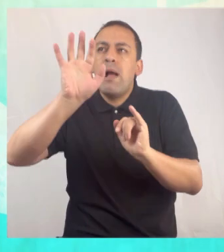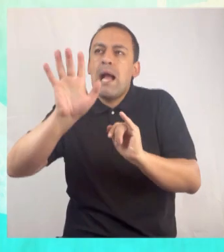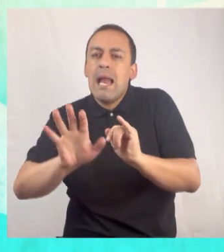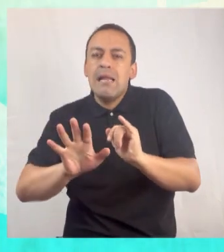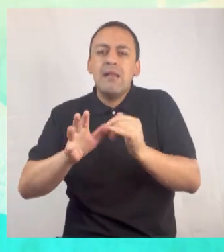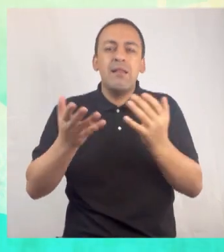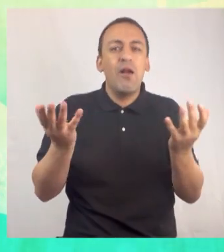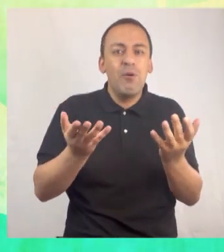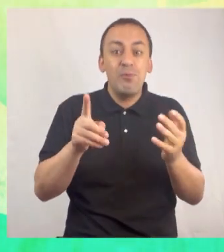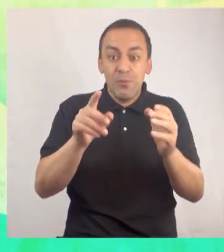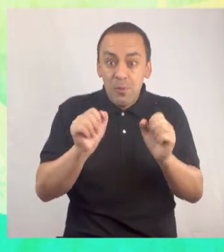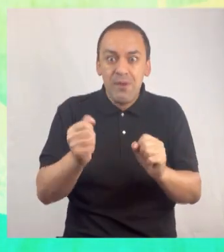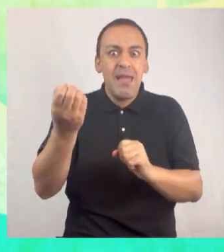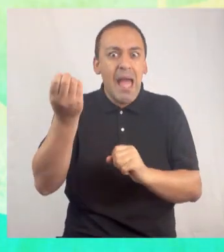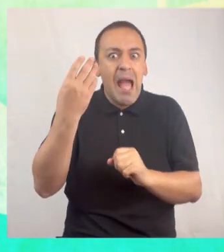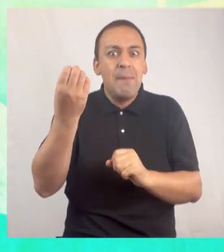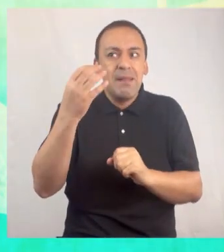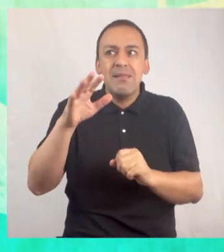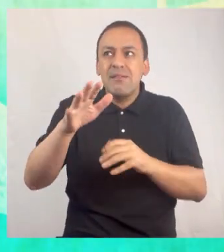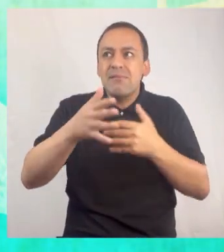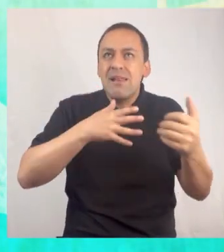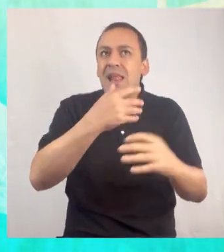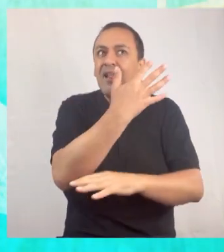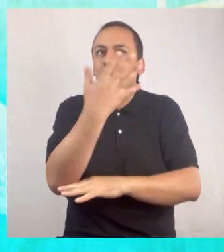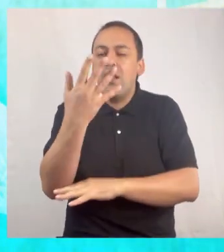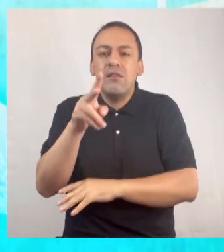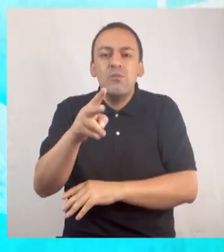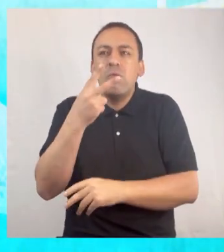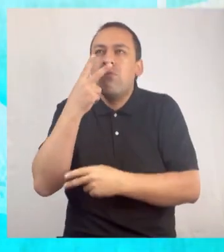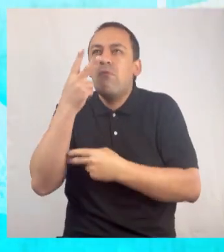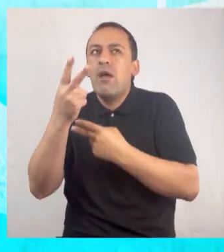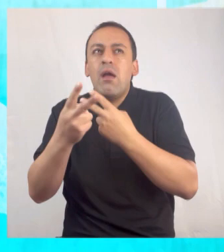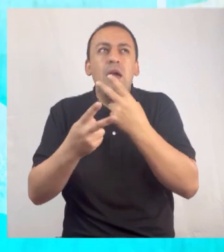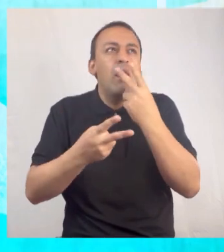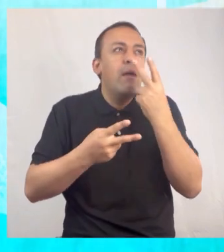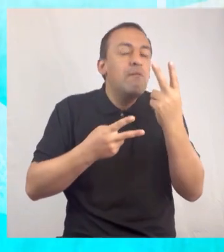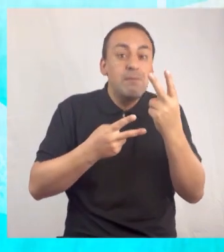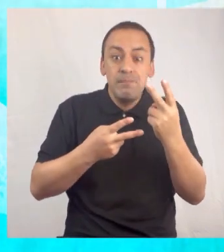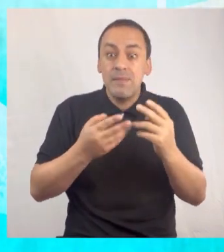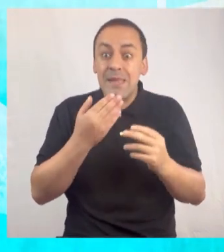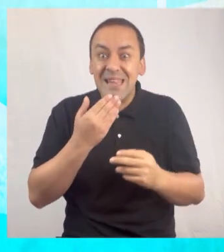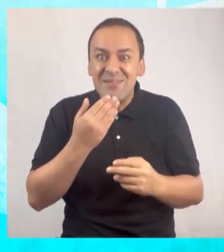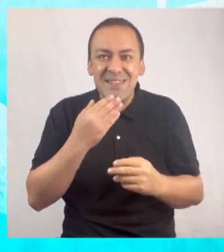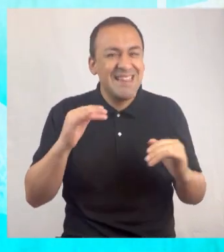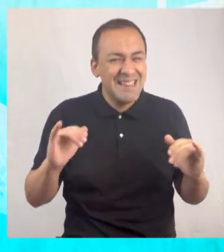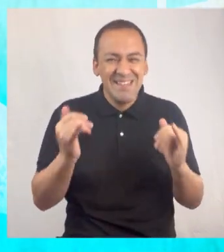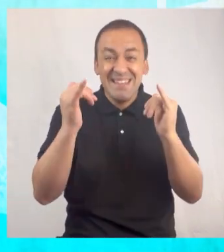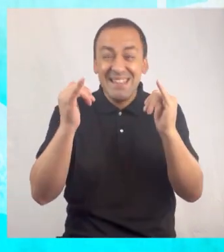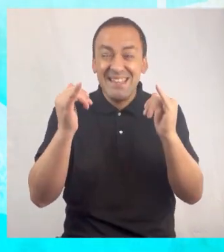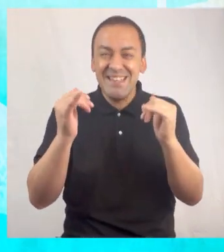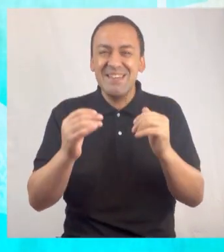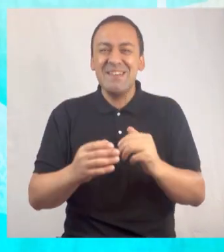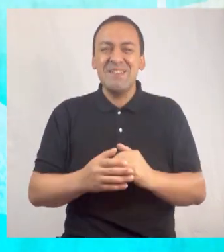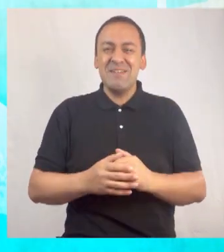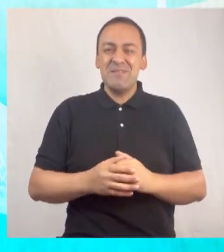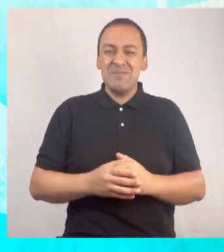colores, formas y características. Puedes aprender mucho de la naturaleza observando a los animales. Además,